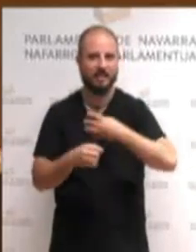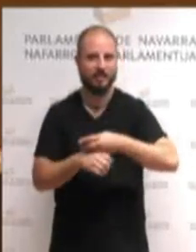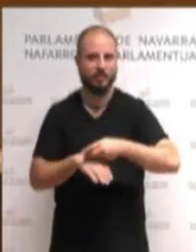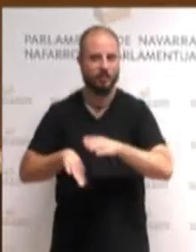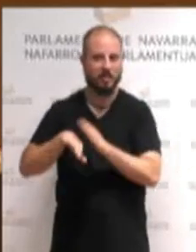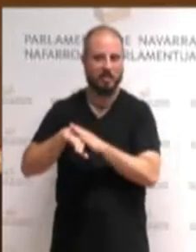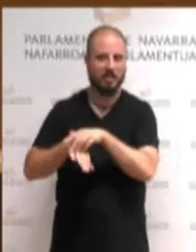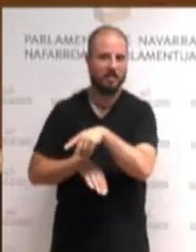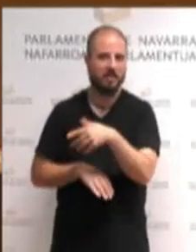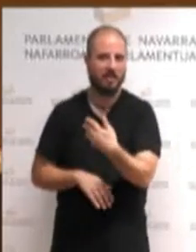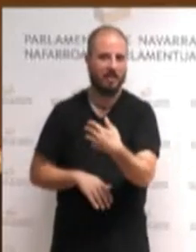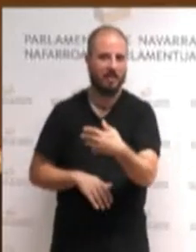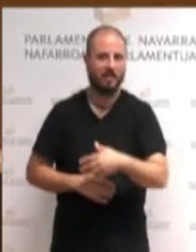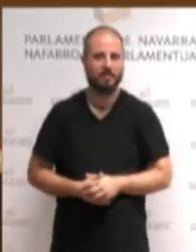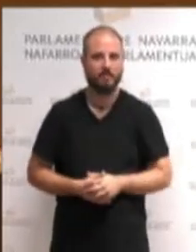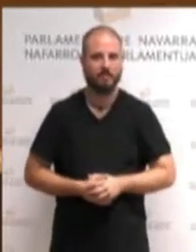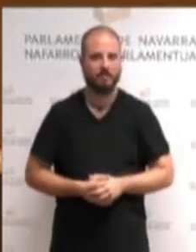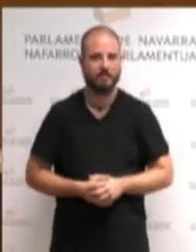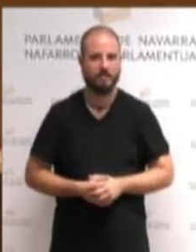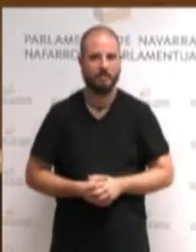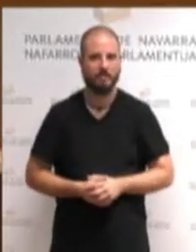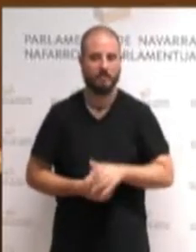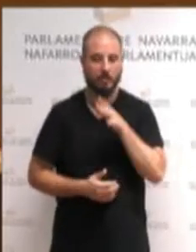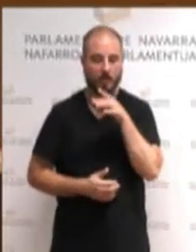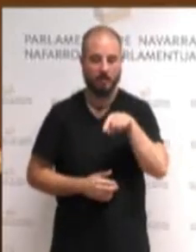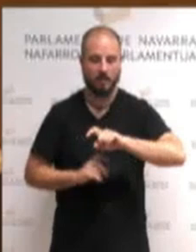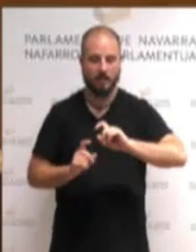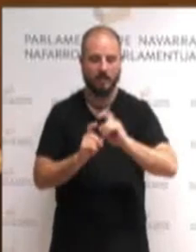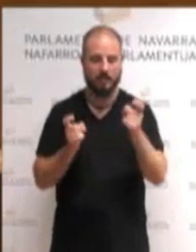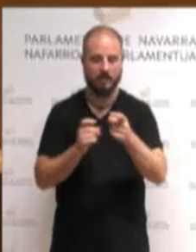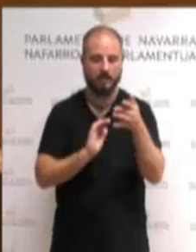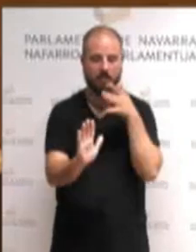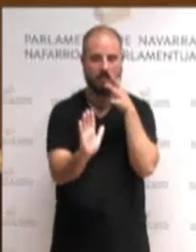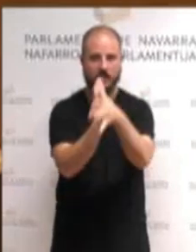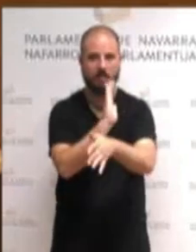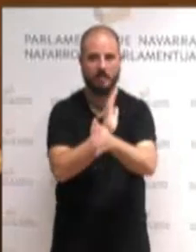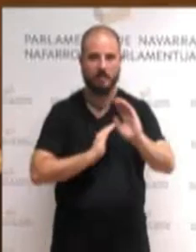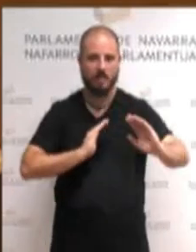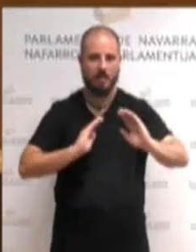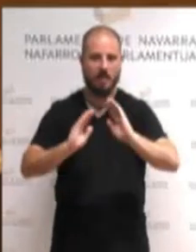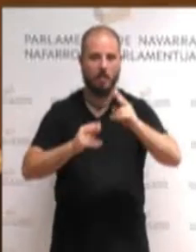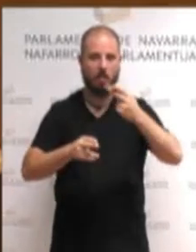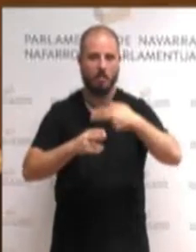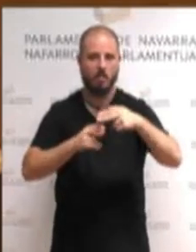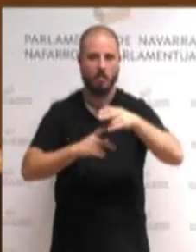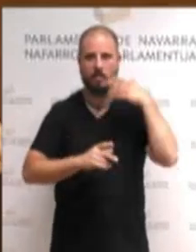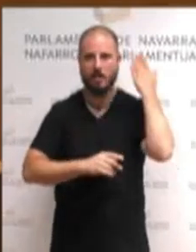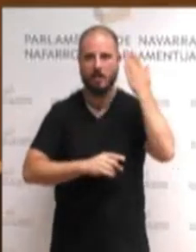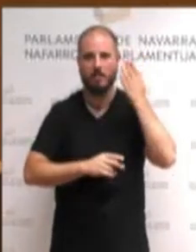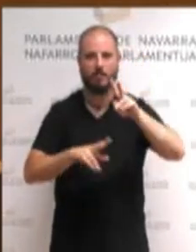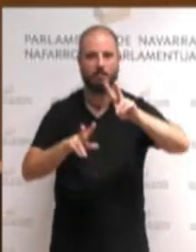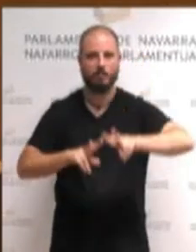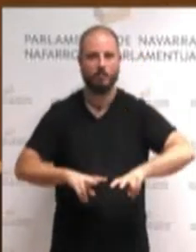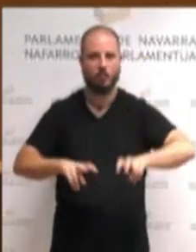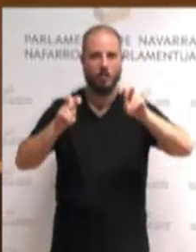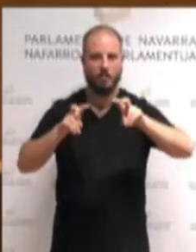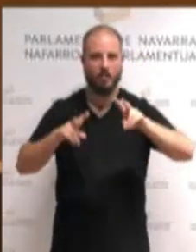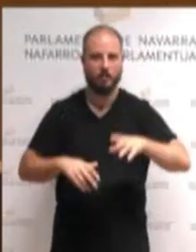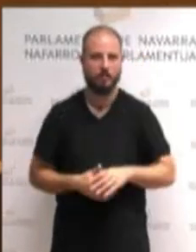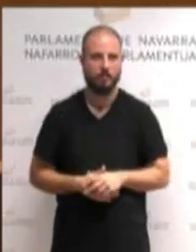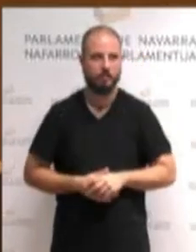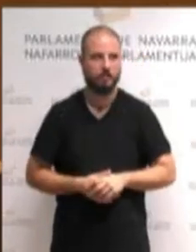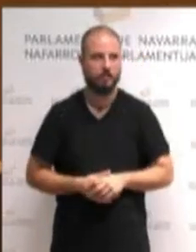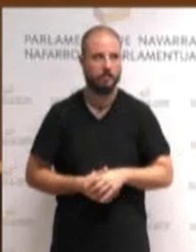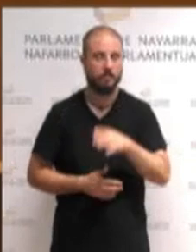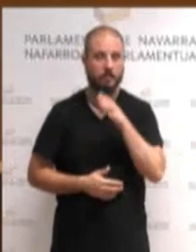sesión debe marcar el comienzo de una nueva fase política en Navarra. porque, señoras,